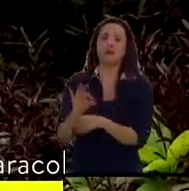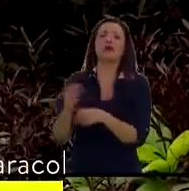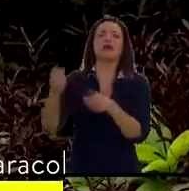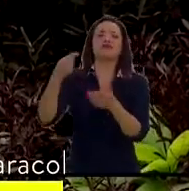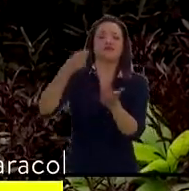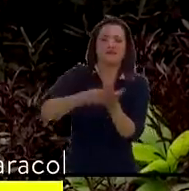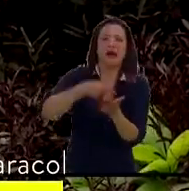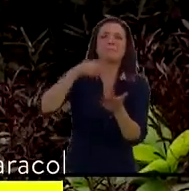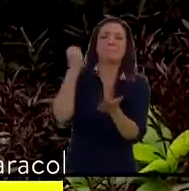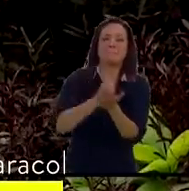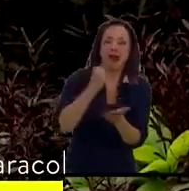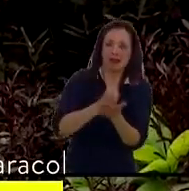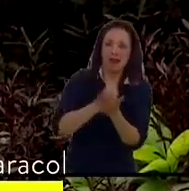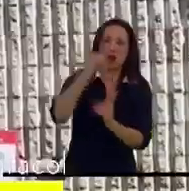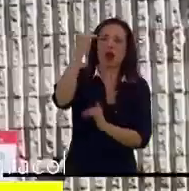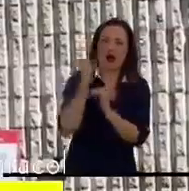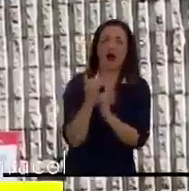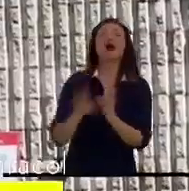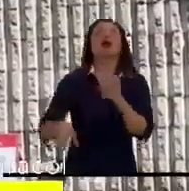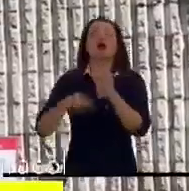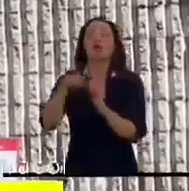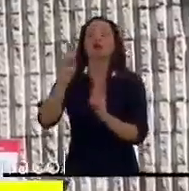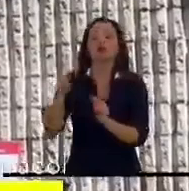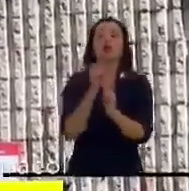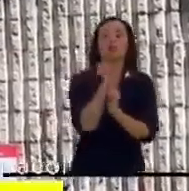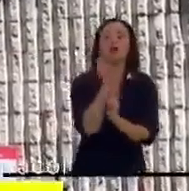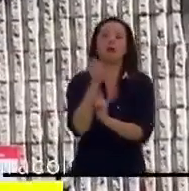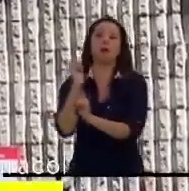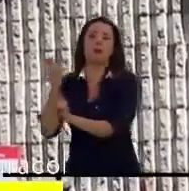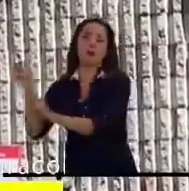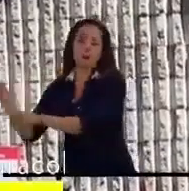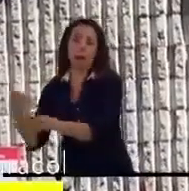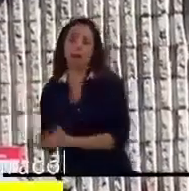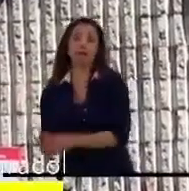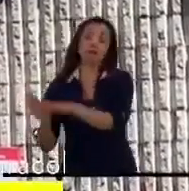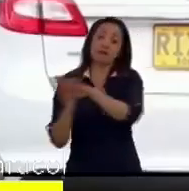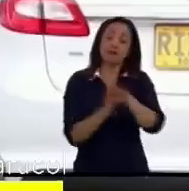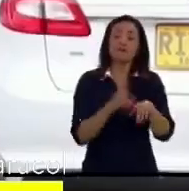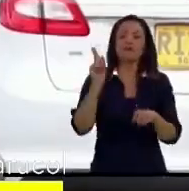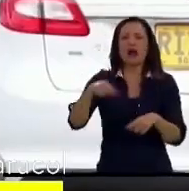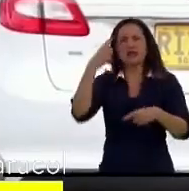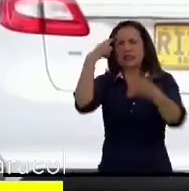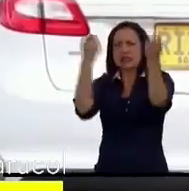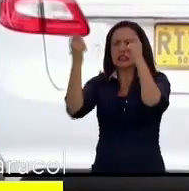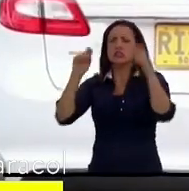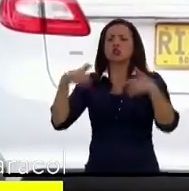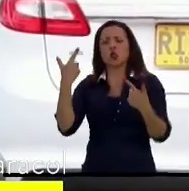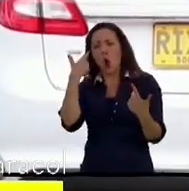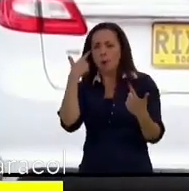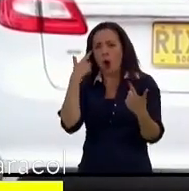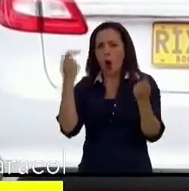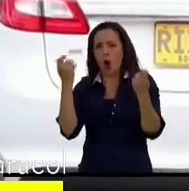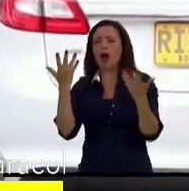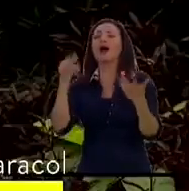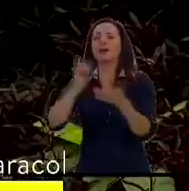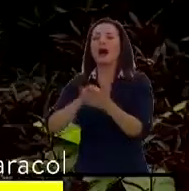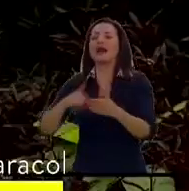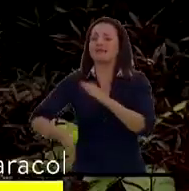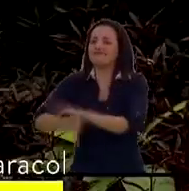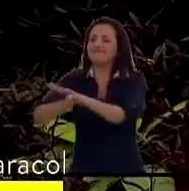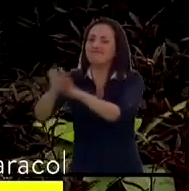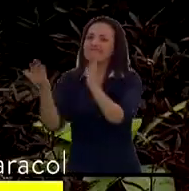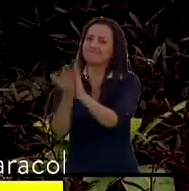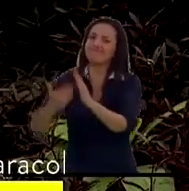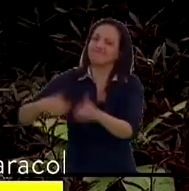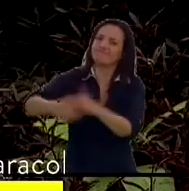aparte de eso se le puede financiar. También han diseñado estrategias para incentivar la continuidad de los estudios. ¿Hay hacer esfuerzos?